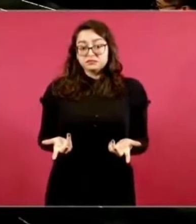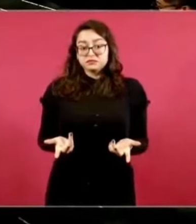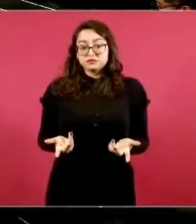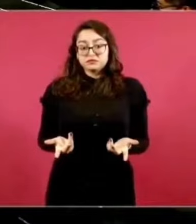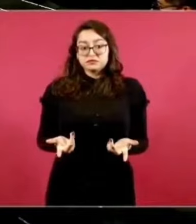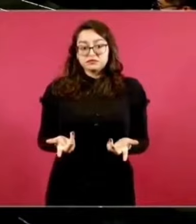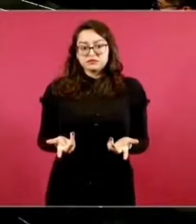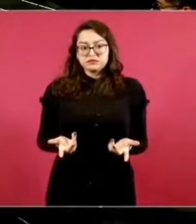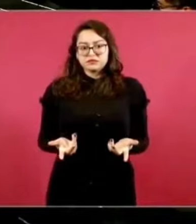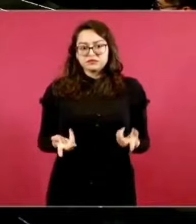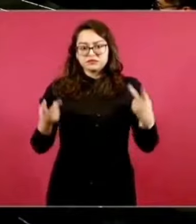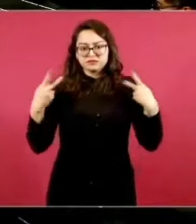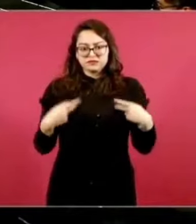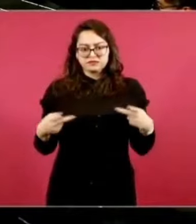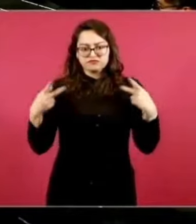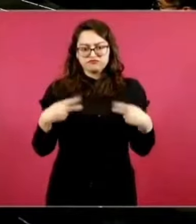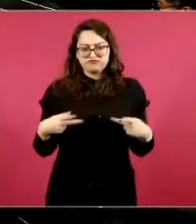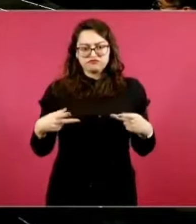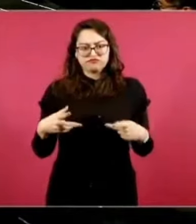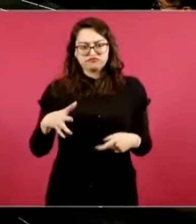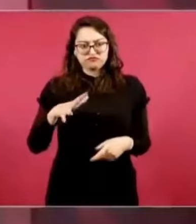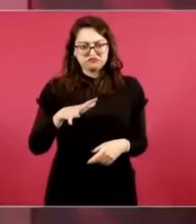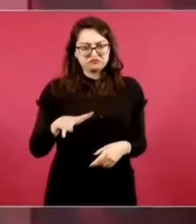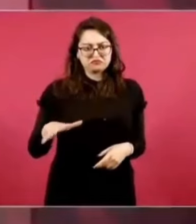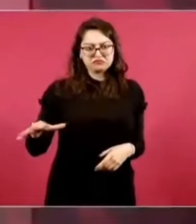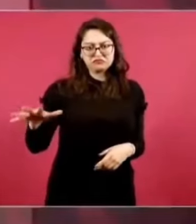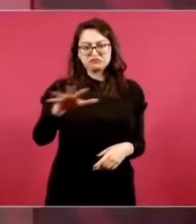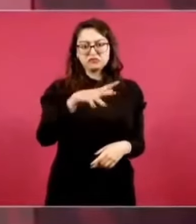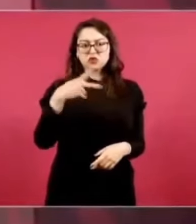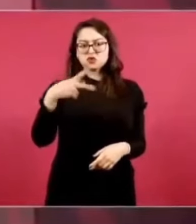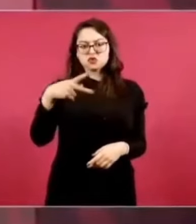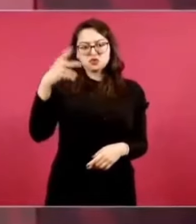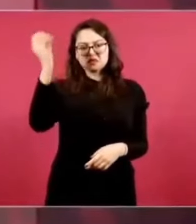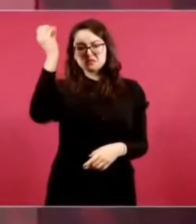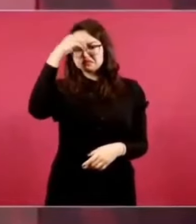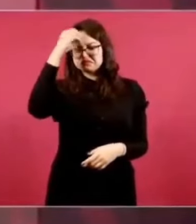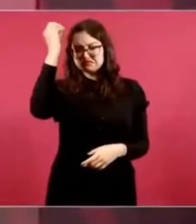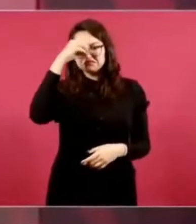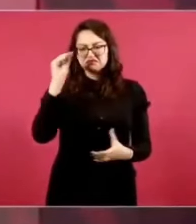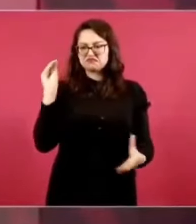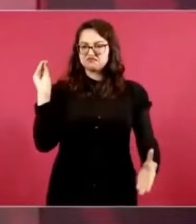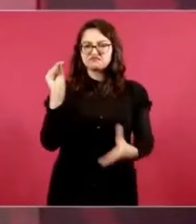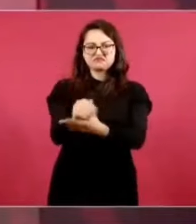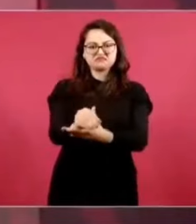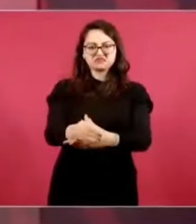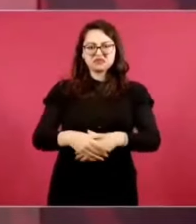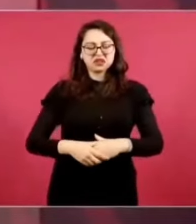el pueblo de México no cuenta y cuando se hacen